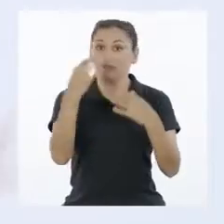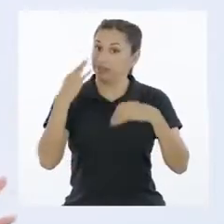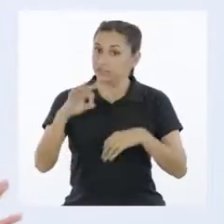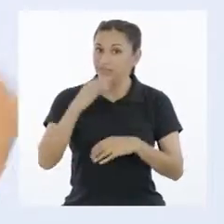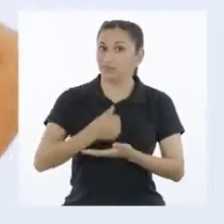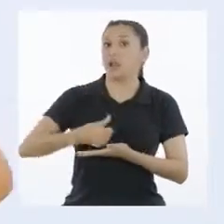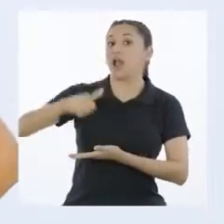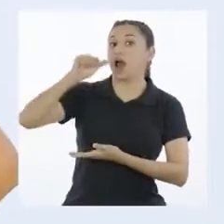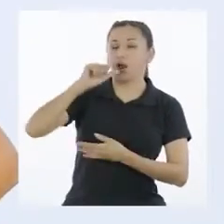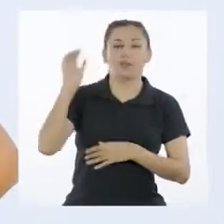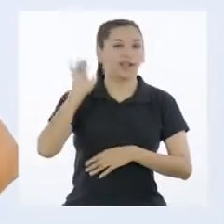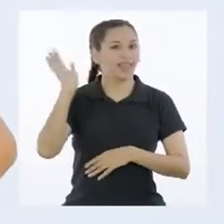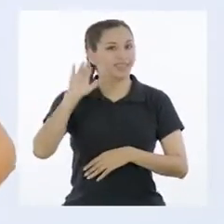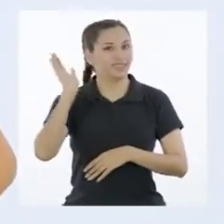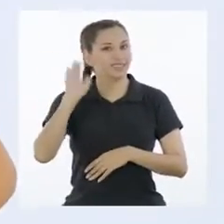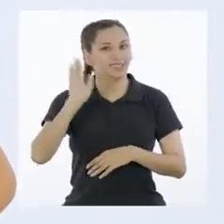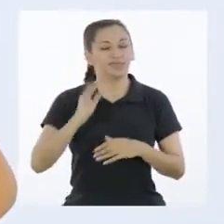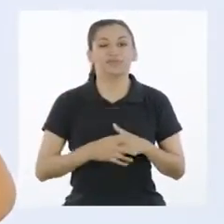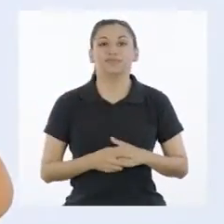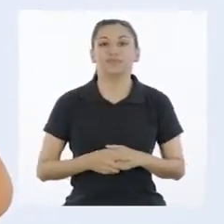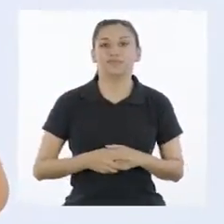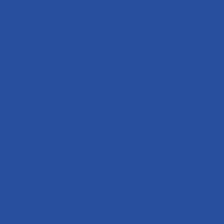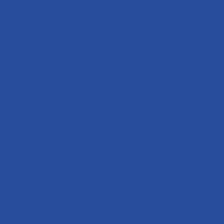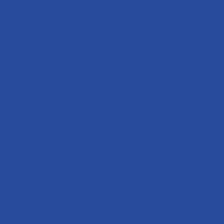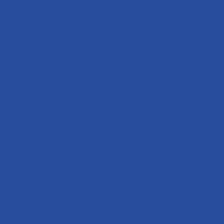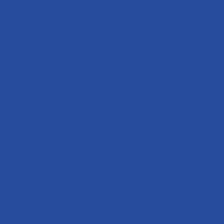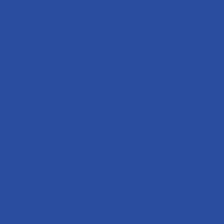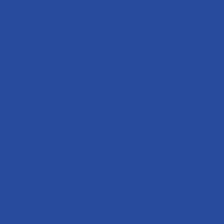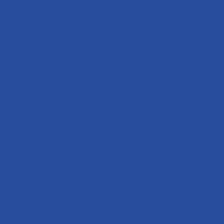Recuerden siempre mantenerse hidratados. Nos vemos.